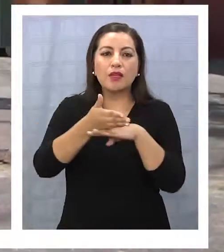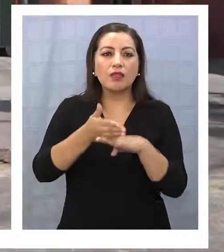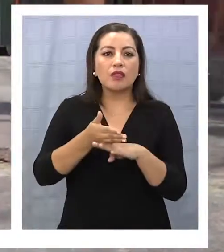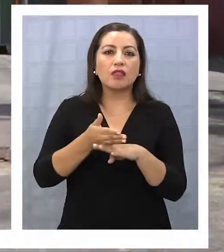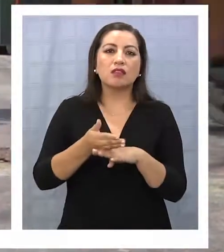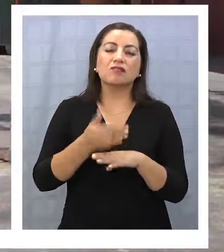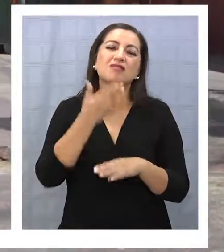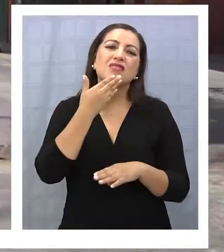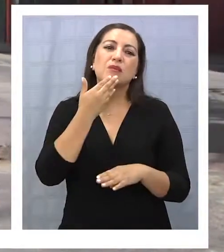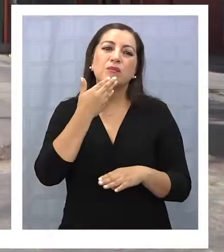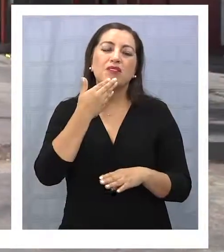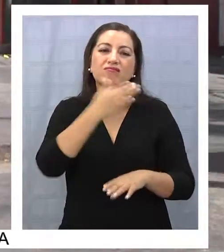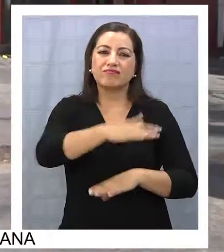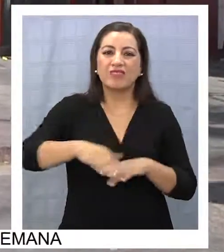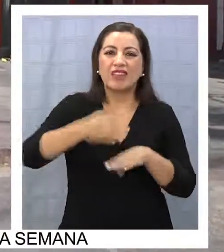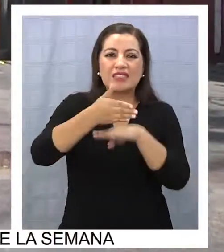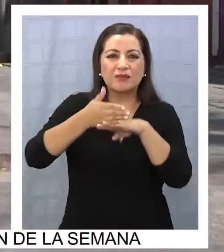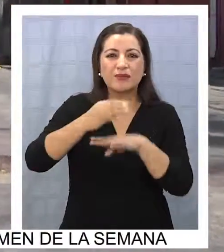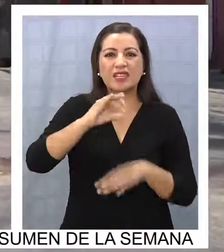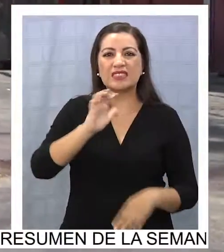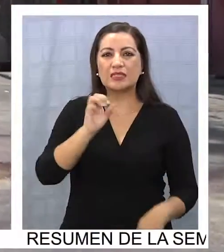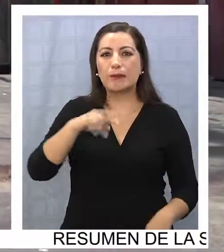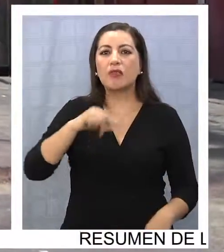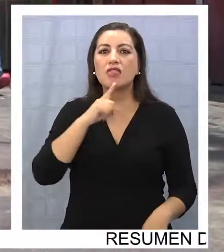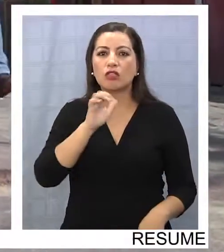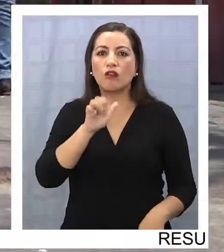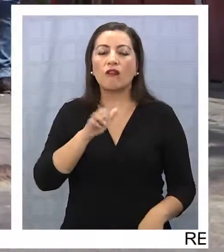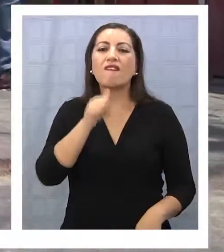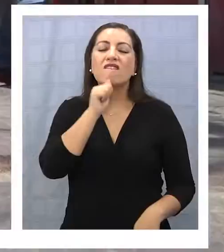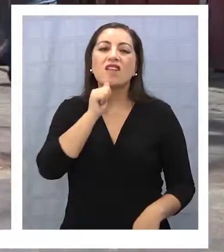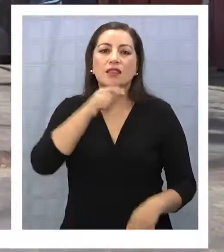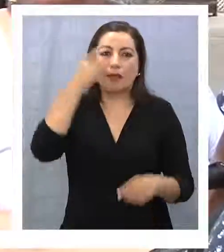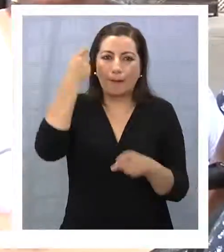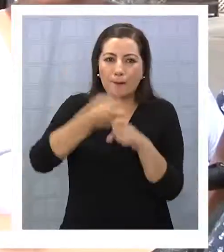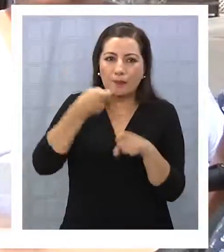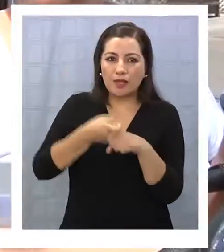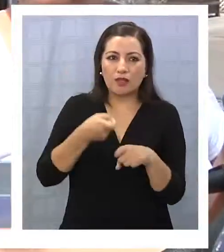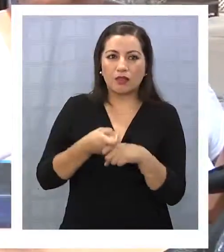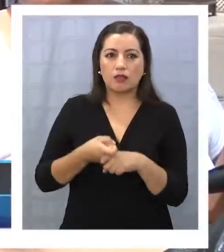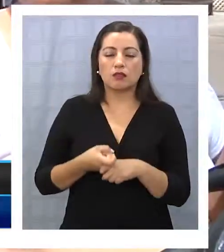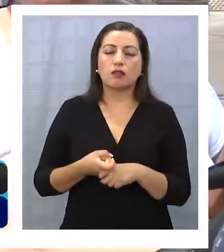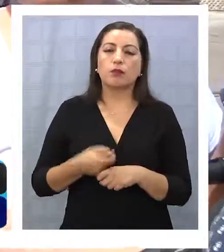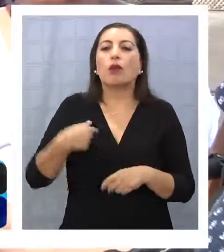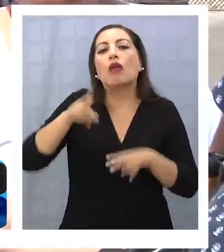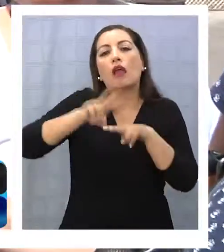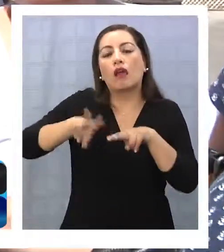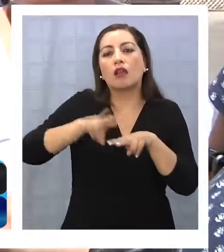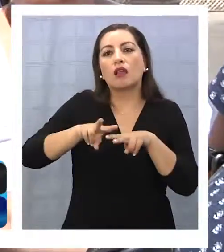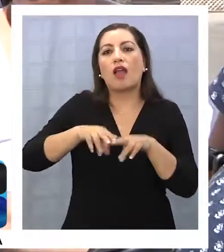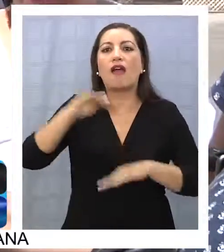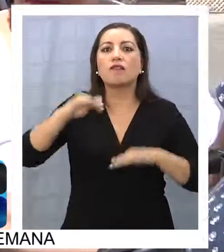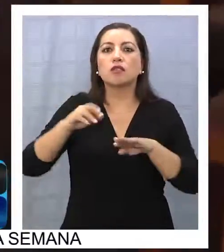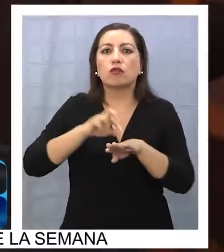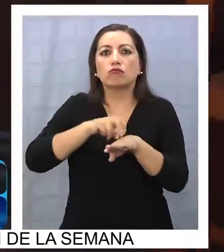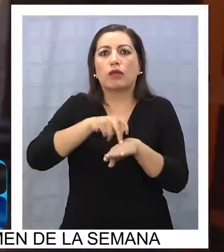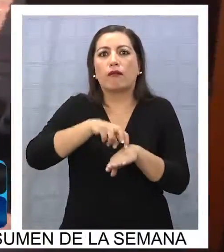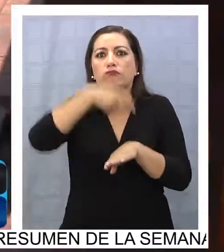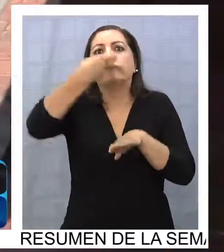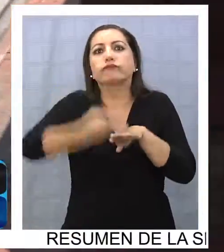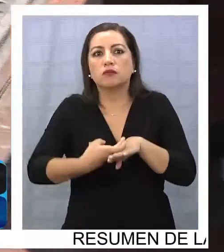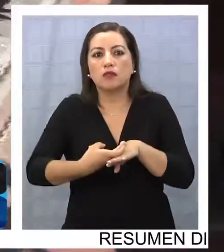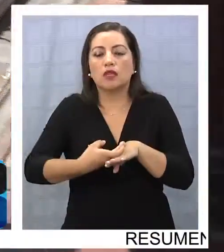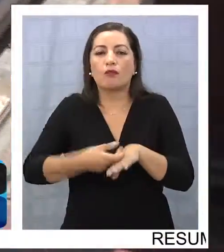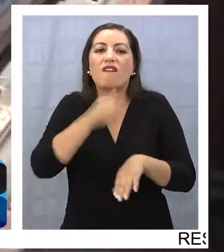el deterioro de la acera en donde faltan muchas de las piedras del paseo. Pero que arreglen las esquinas, porque uno se anda tropezando, se cae más que uno en media